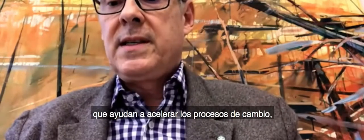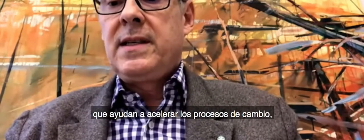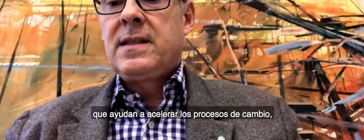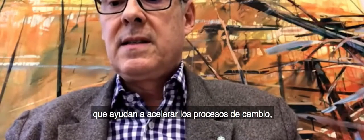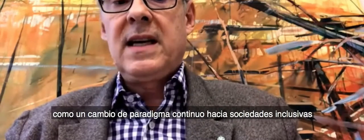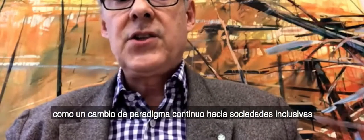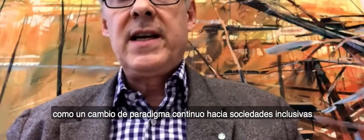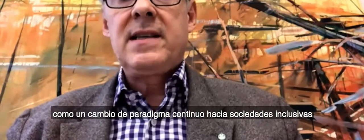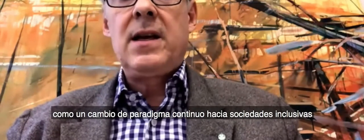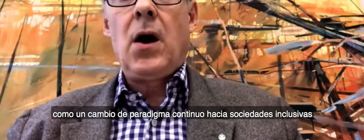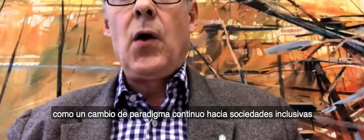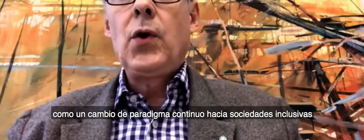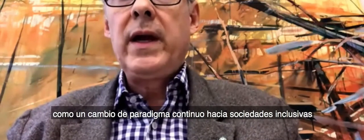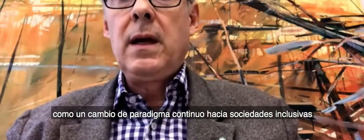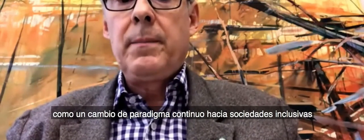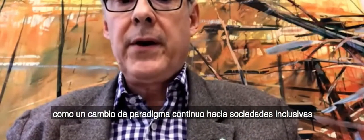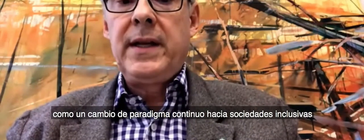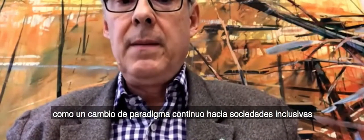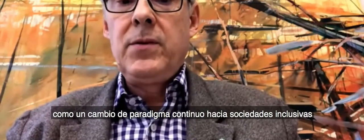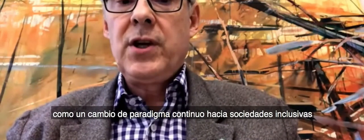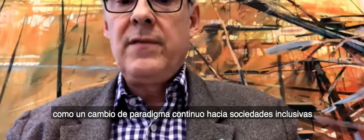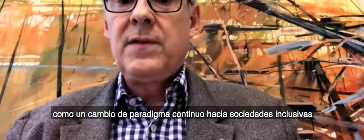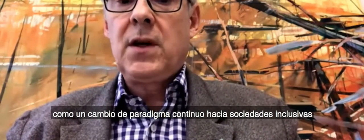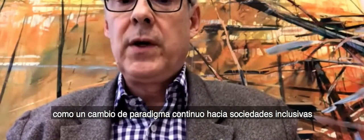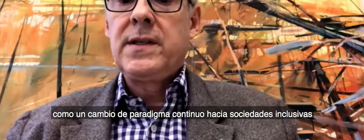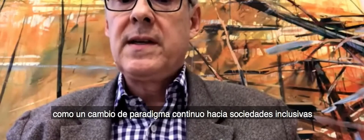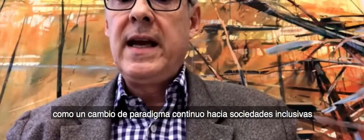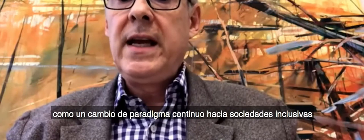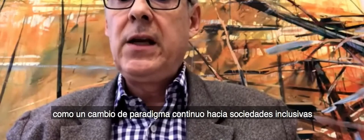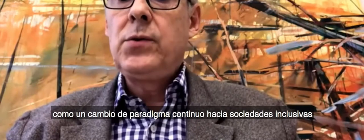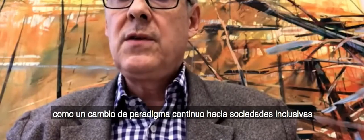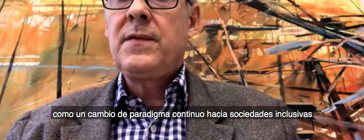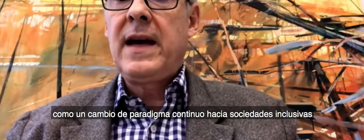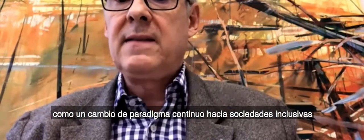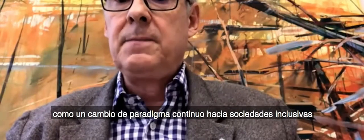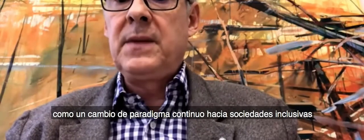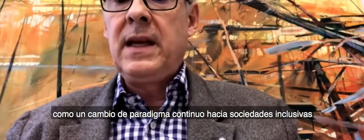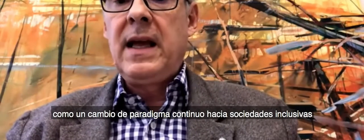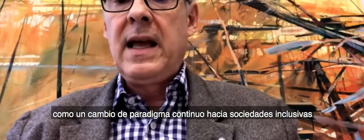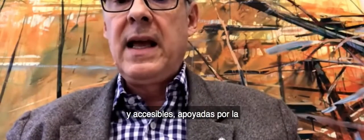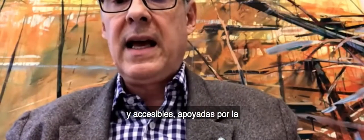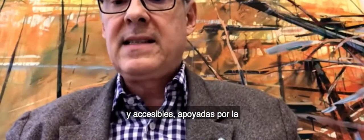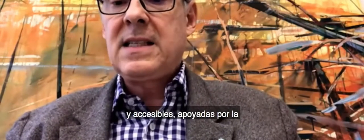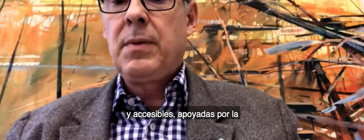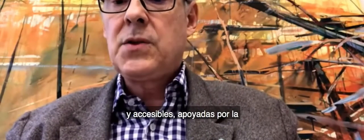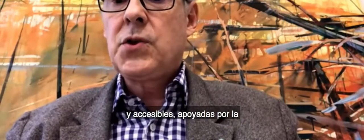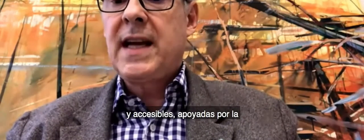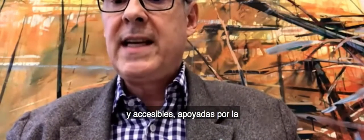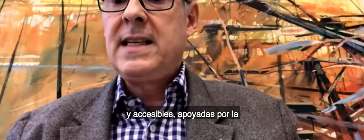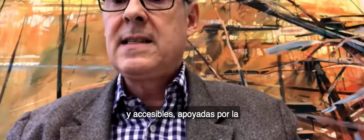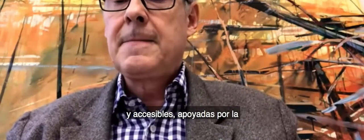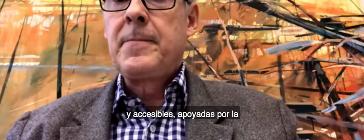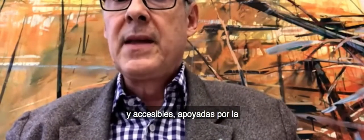processes, such as an ongoing paradigm shift towards inclusive and accessible